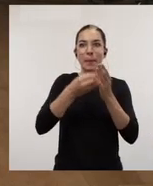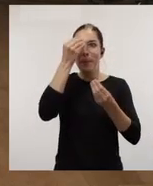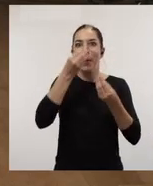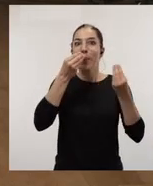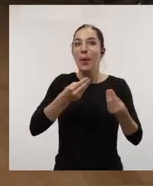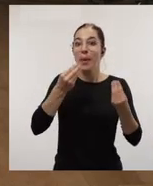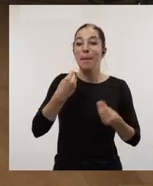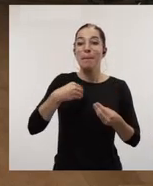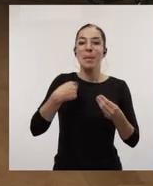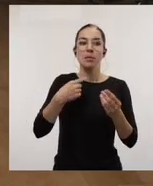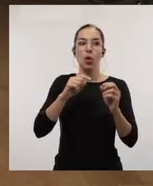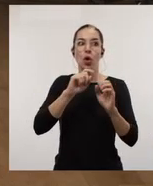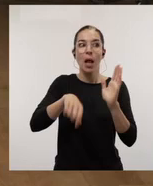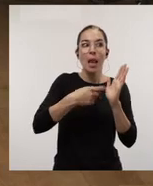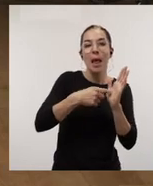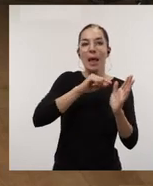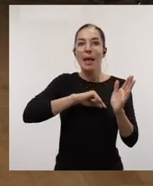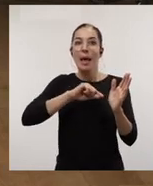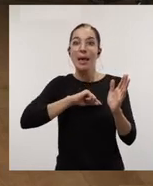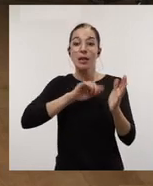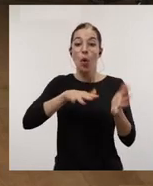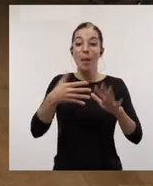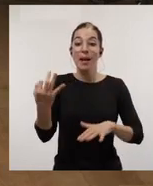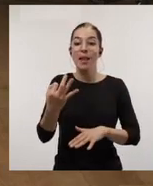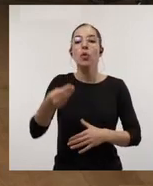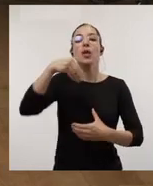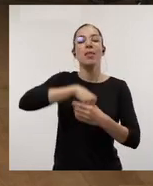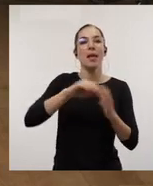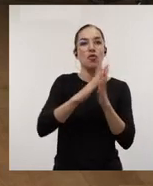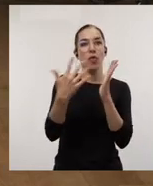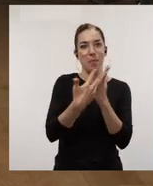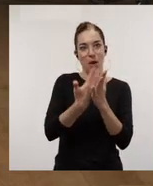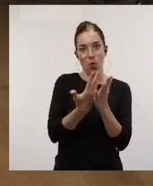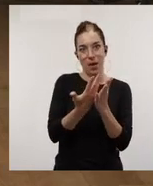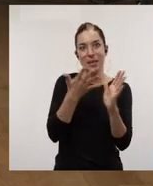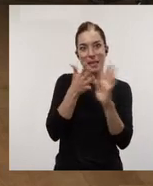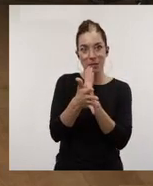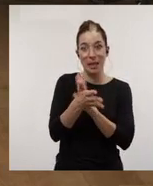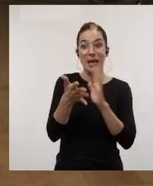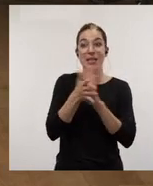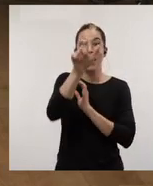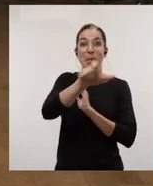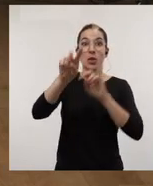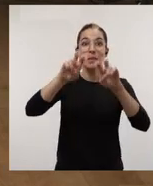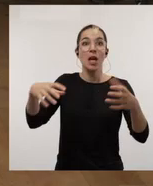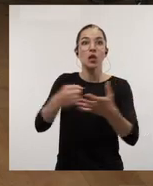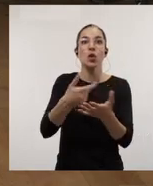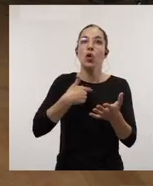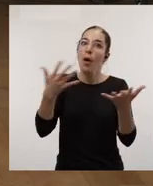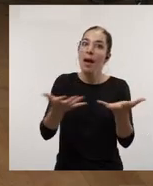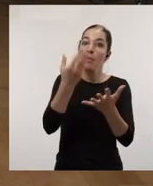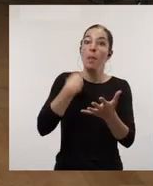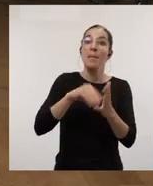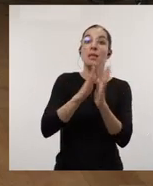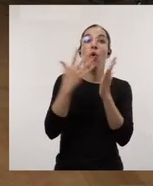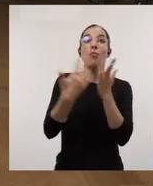marco legal y ético que tenemos que aplicar para este plan está recogido en el manual. Así que invito a todos los investigadores a que como tú has